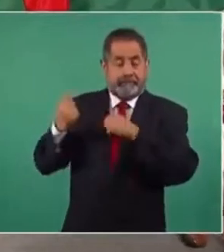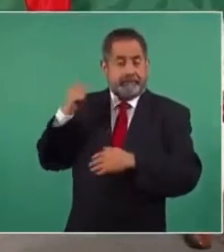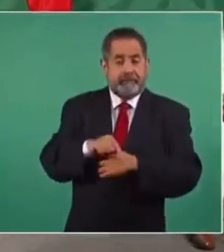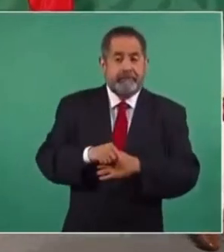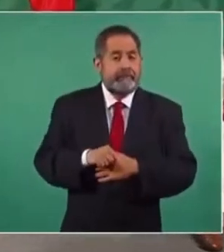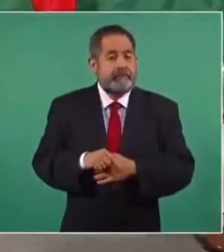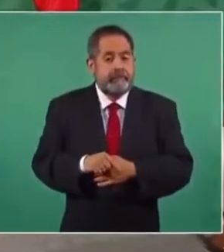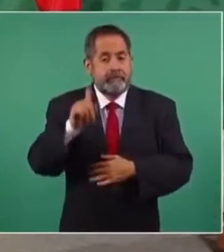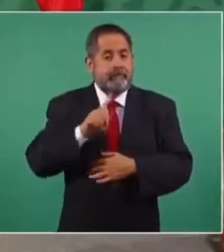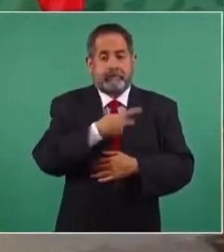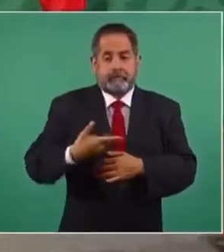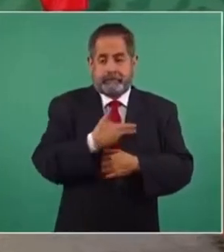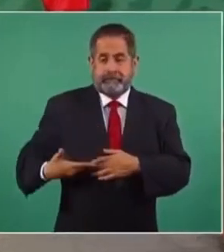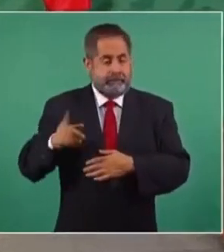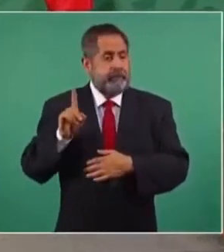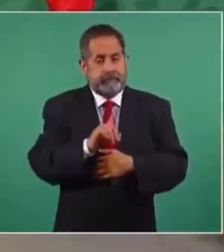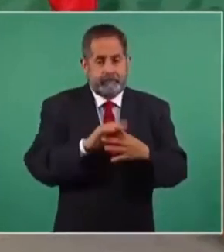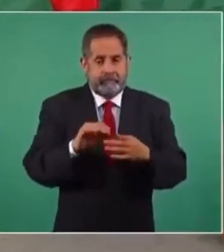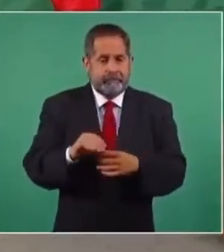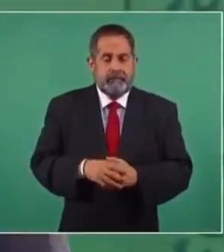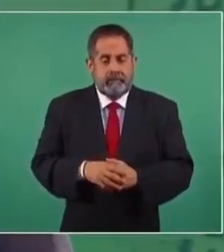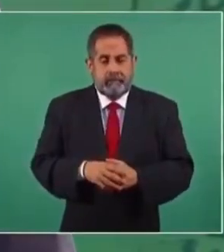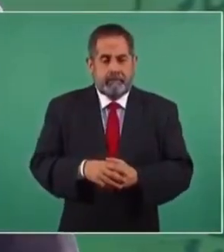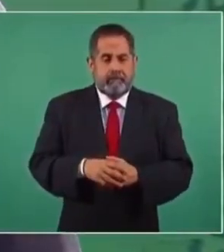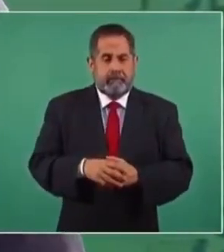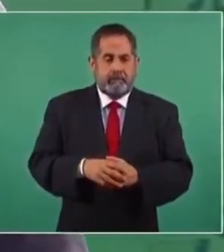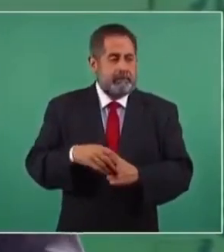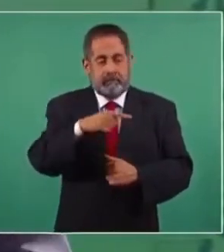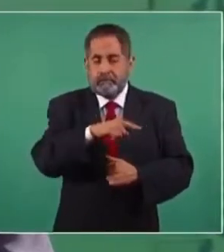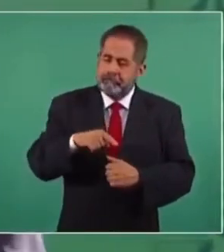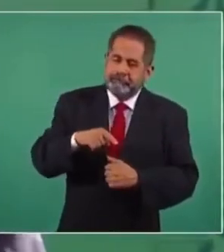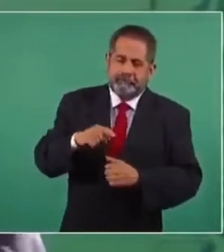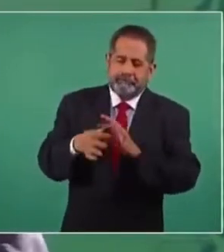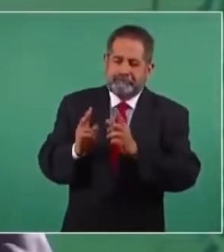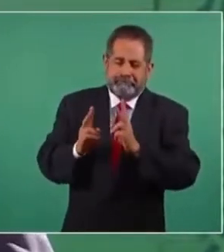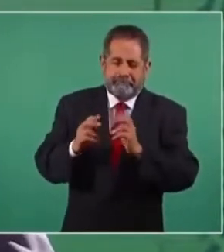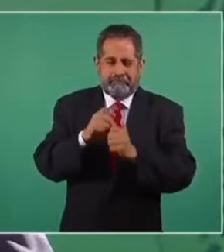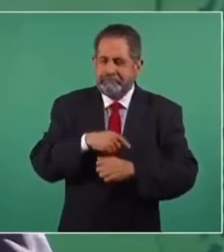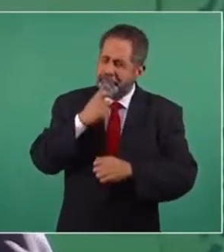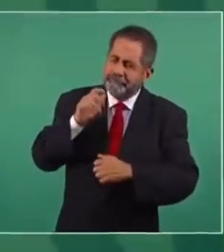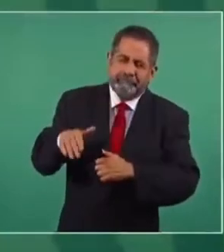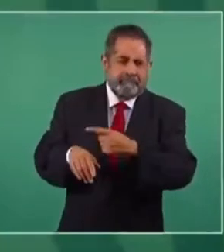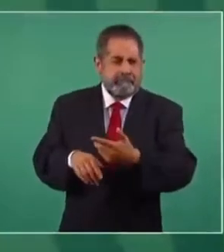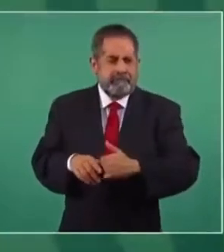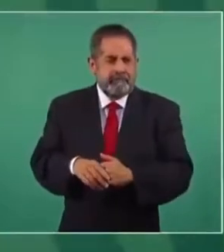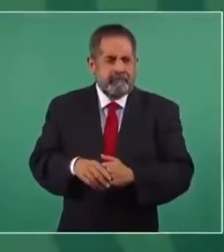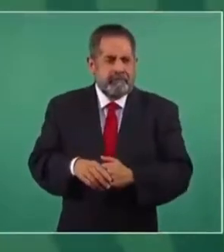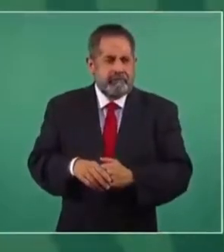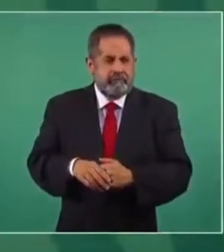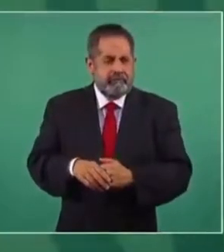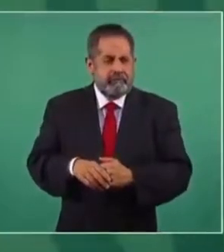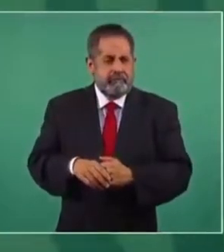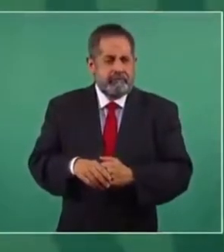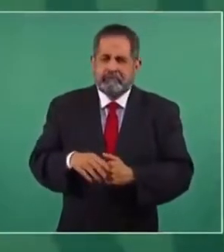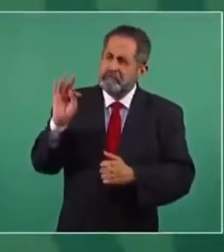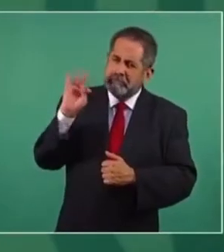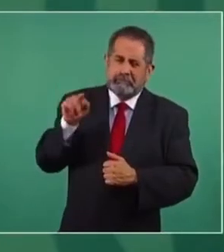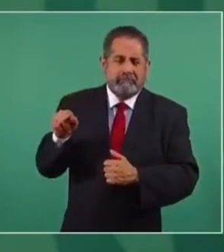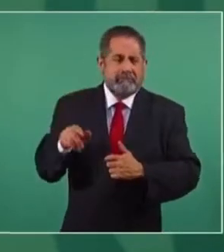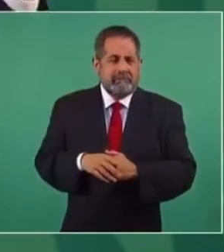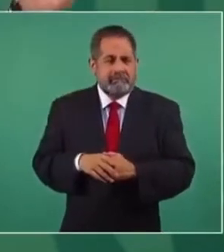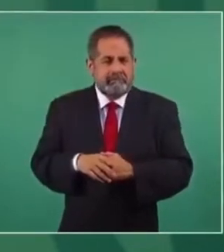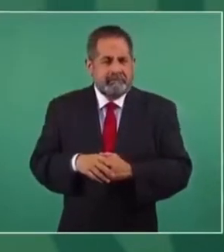La vicepresidenta Kamala Harris, riéndose, me dice que a lo mejor